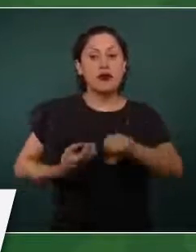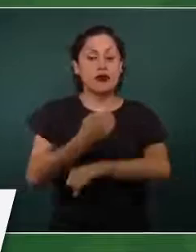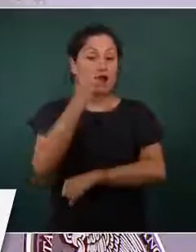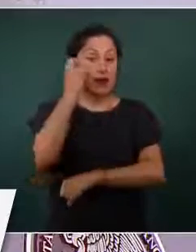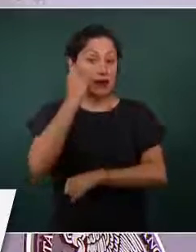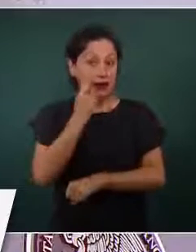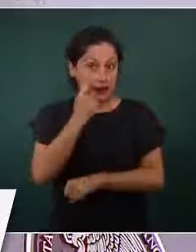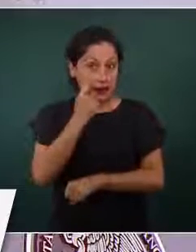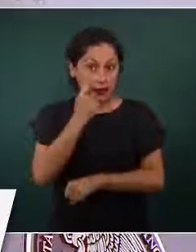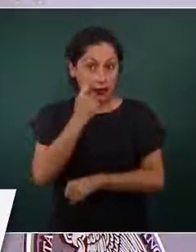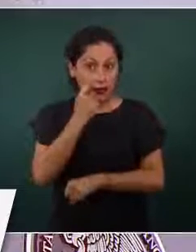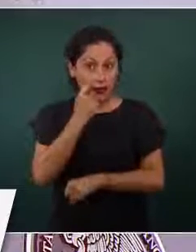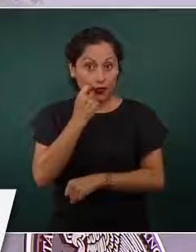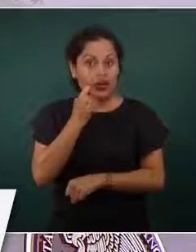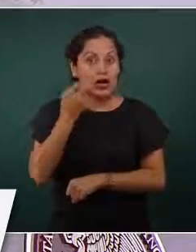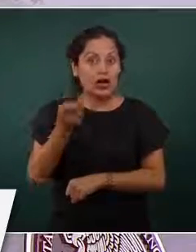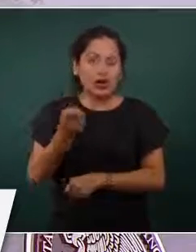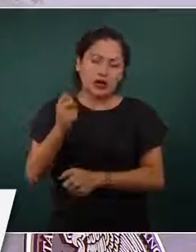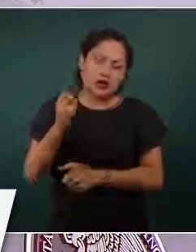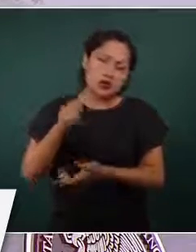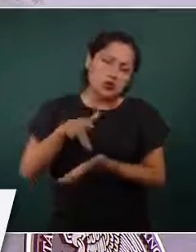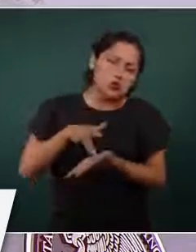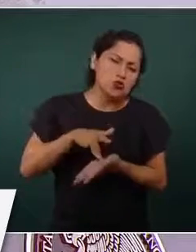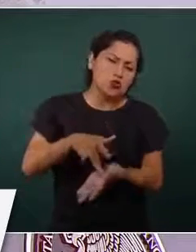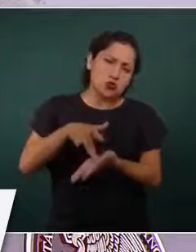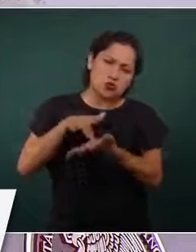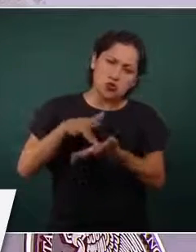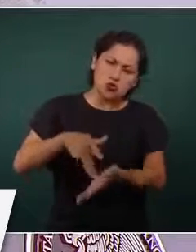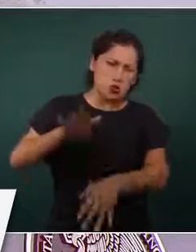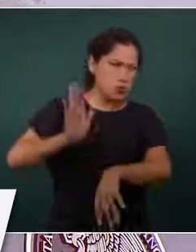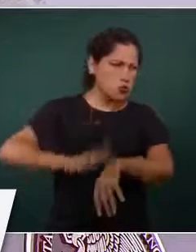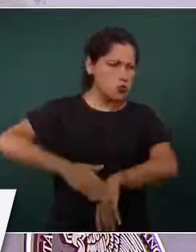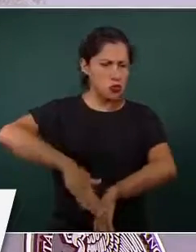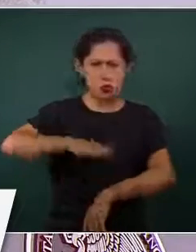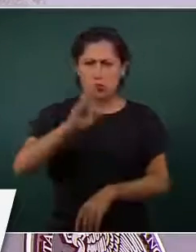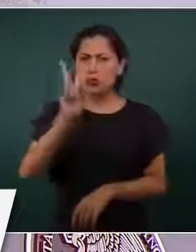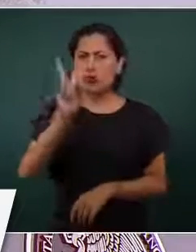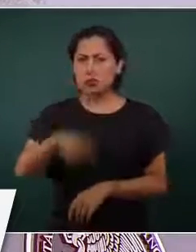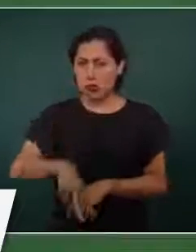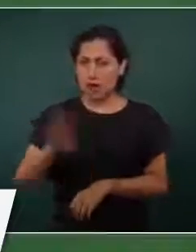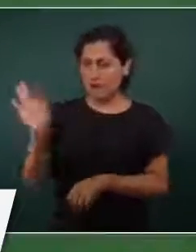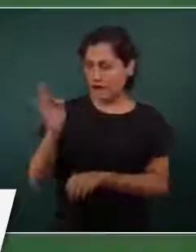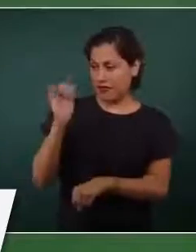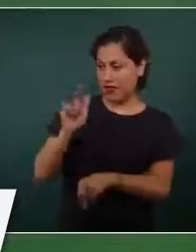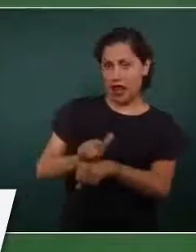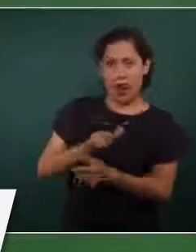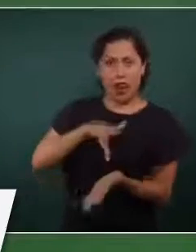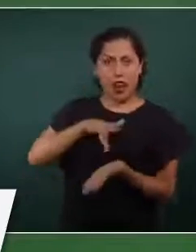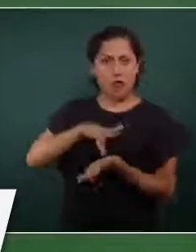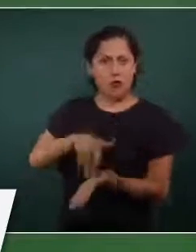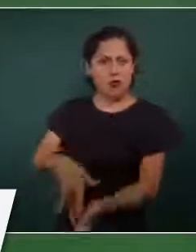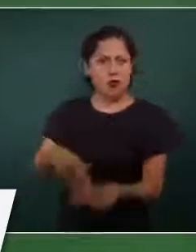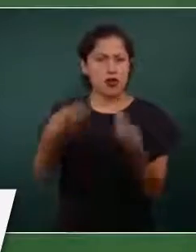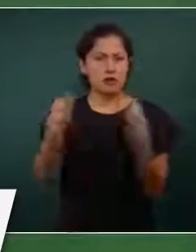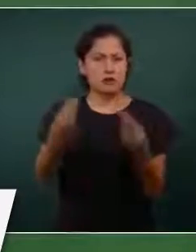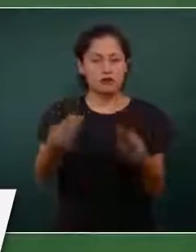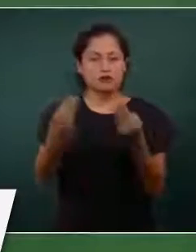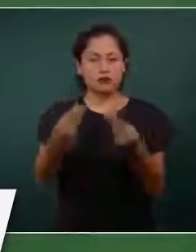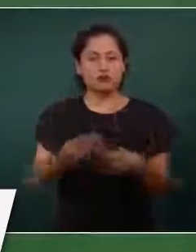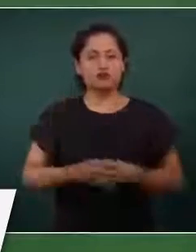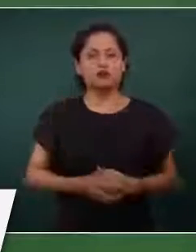está recibiendo más beneficios de la federación y quiero